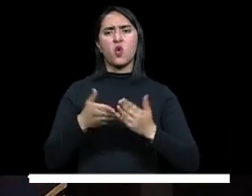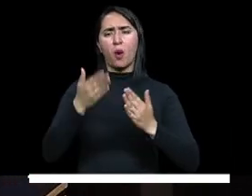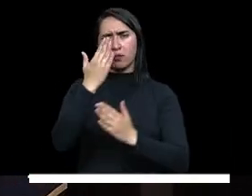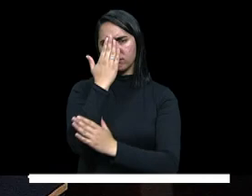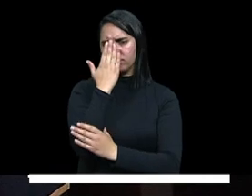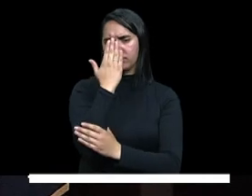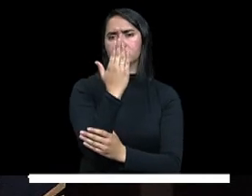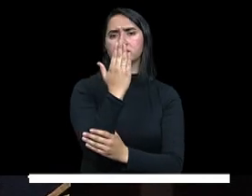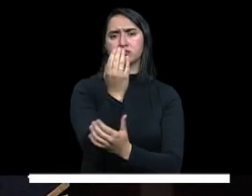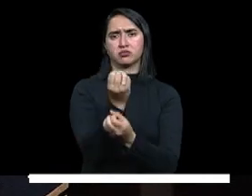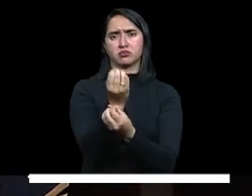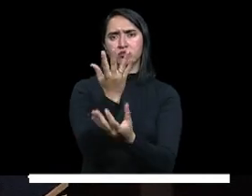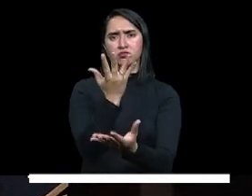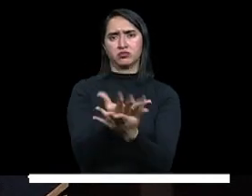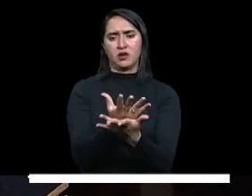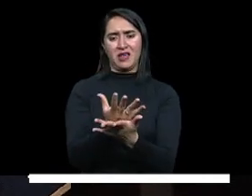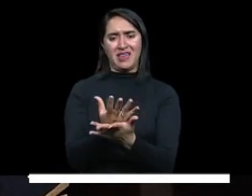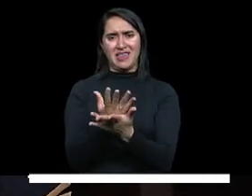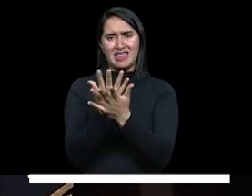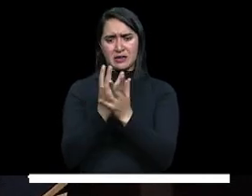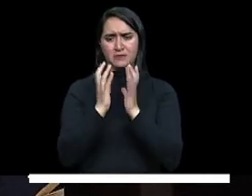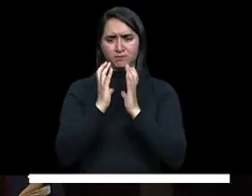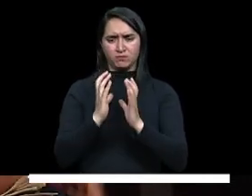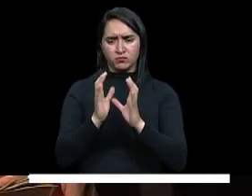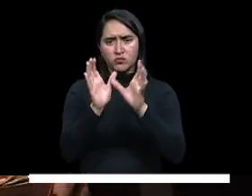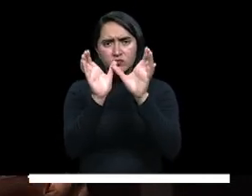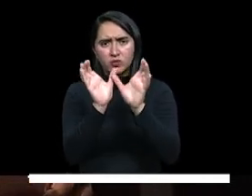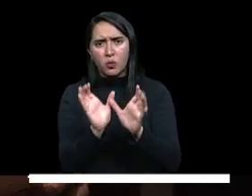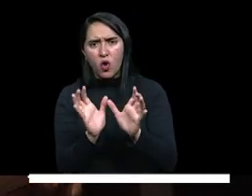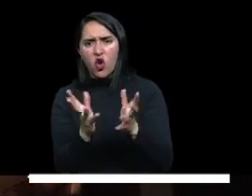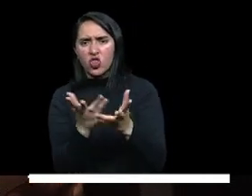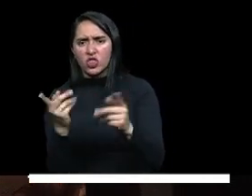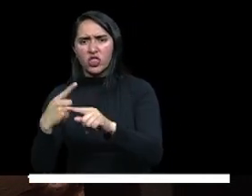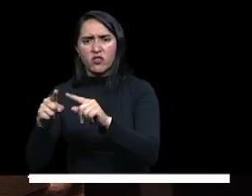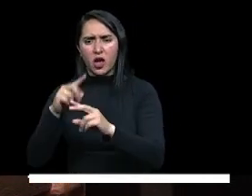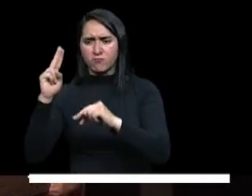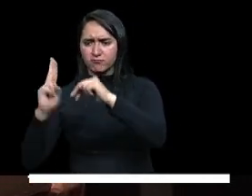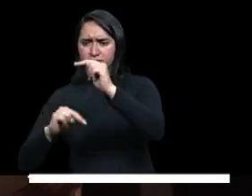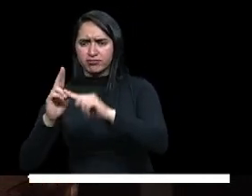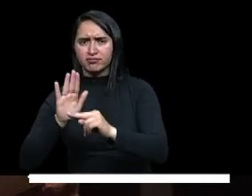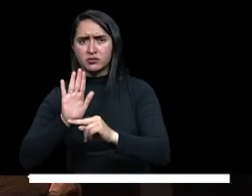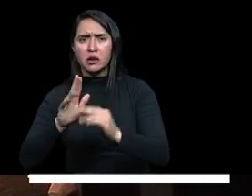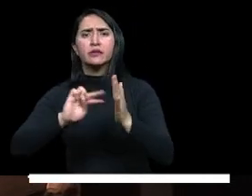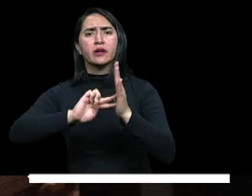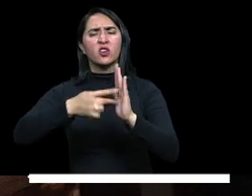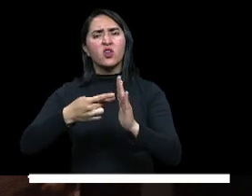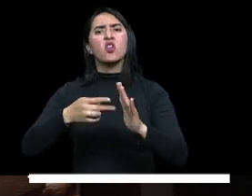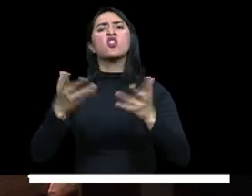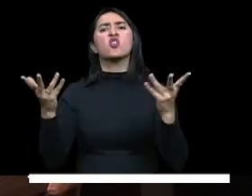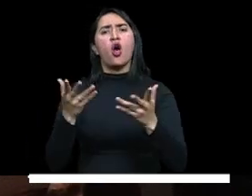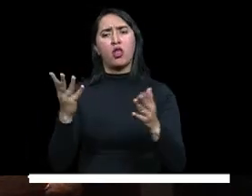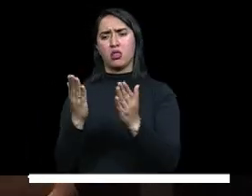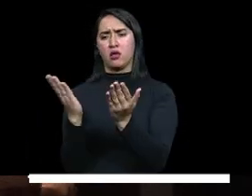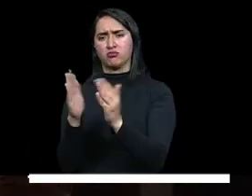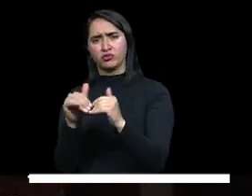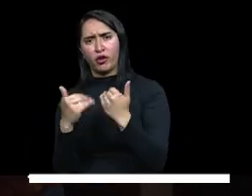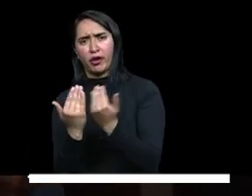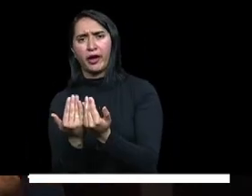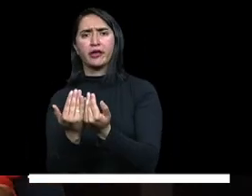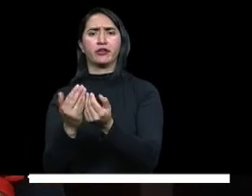de la infraestructura física y tecnológica en las instituciones de educación básica, media y superior.